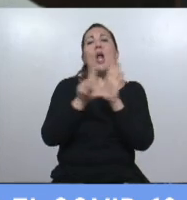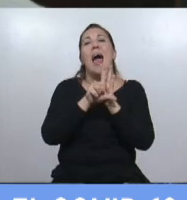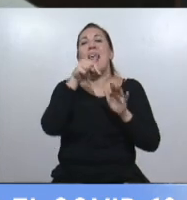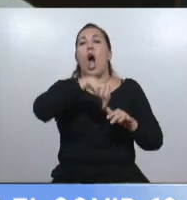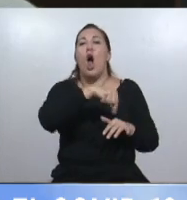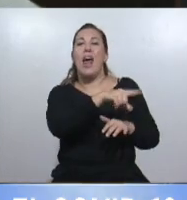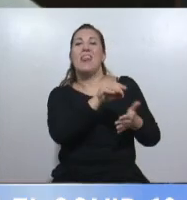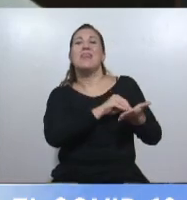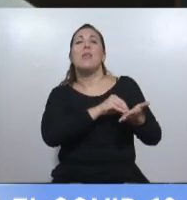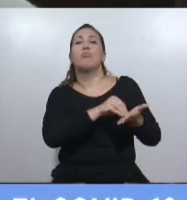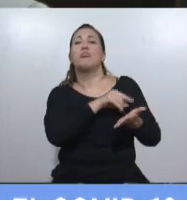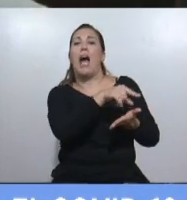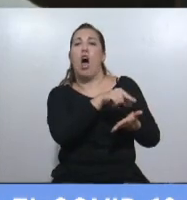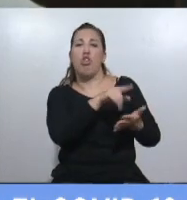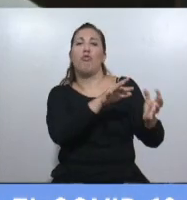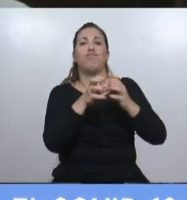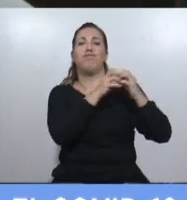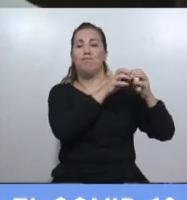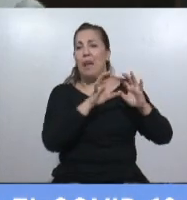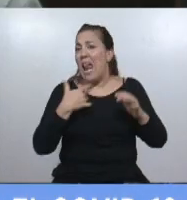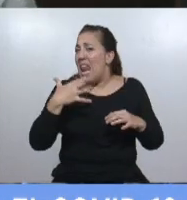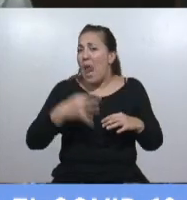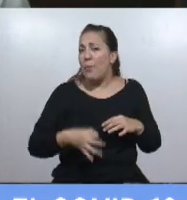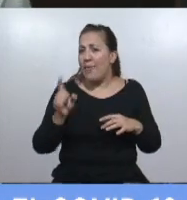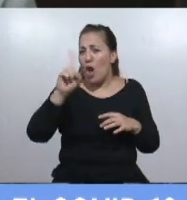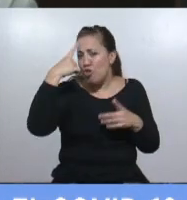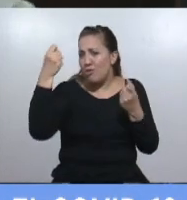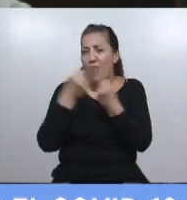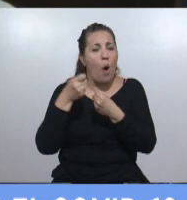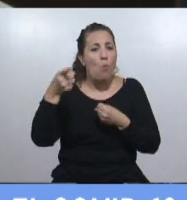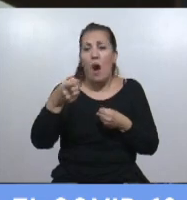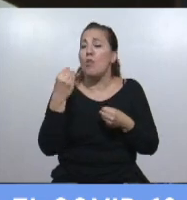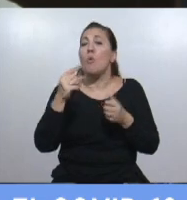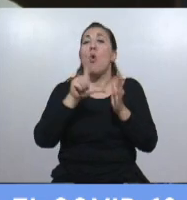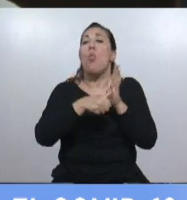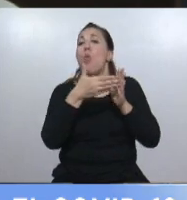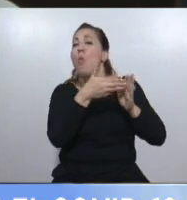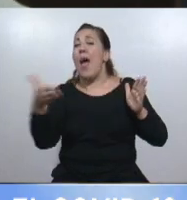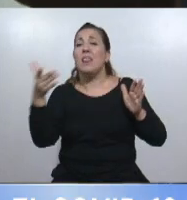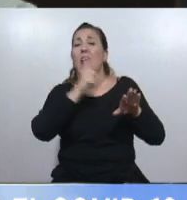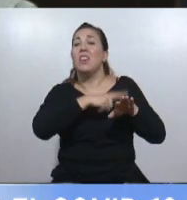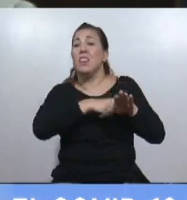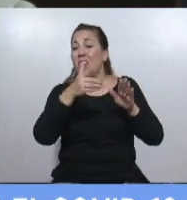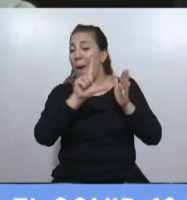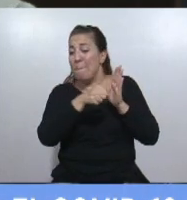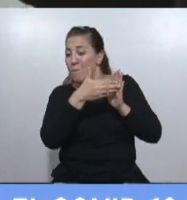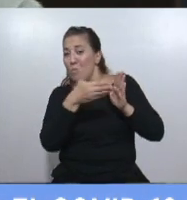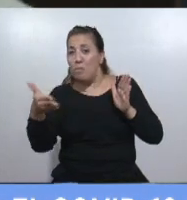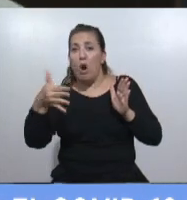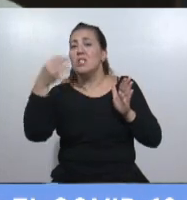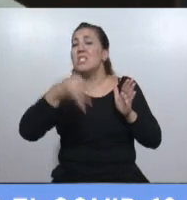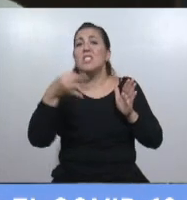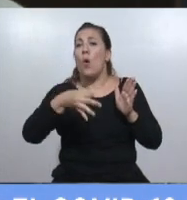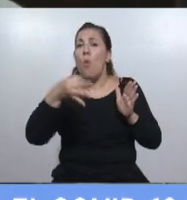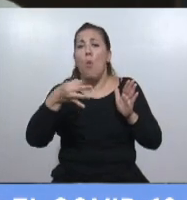Cámara de Diputados. Y la verdad es que no comparto ese criterio porque durante todo ese tiempo seguramente hubiera